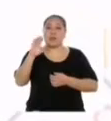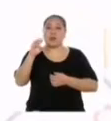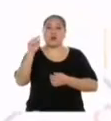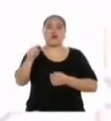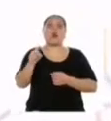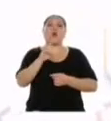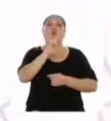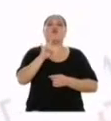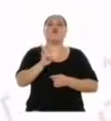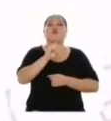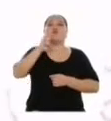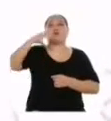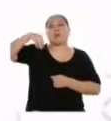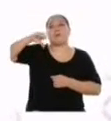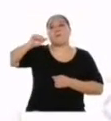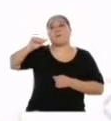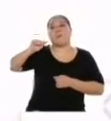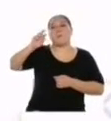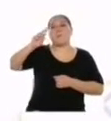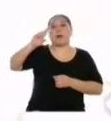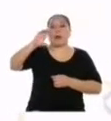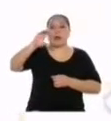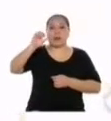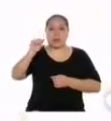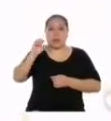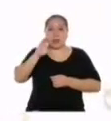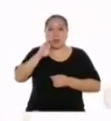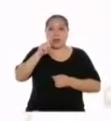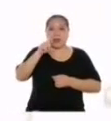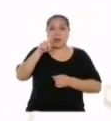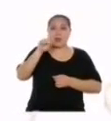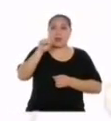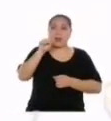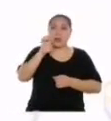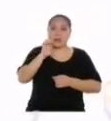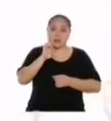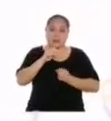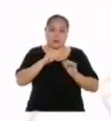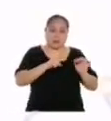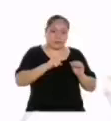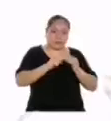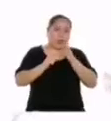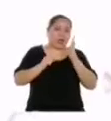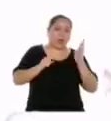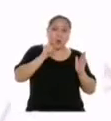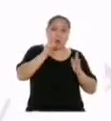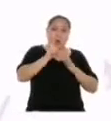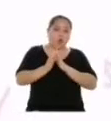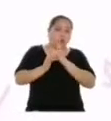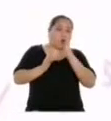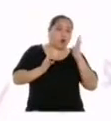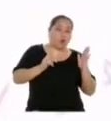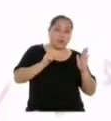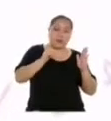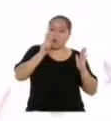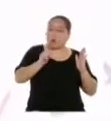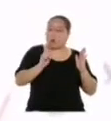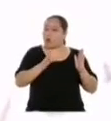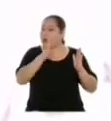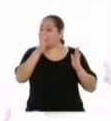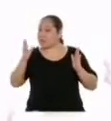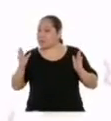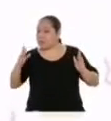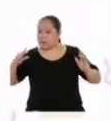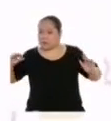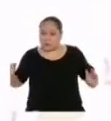clase anterior al primer rectángulo. Y termina en una marca de clase posterior al último rectángulo. Eso quiere decir que